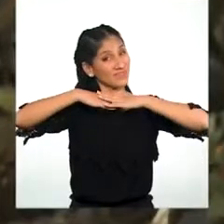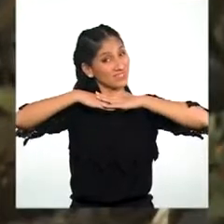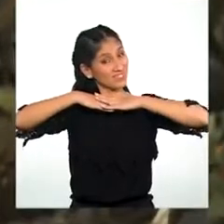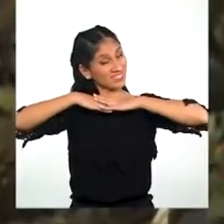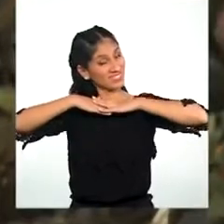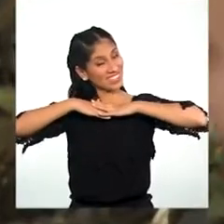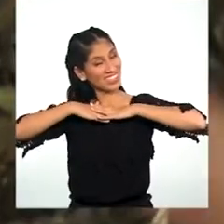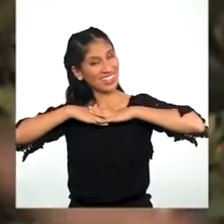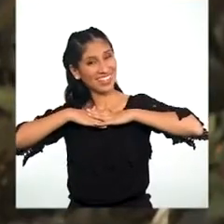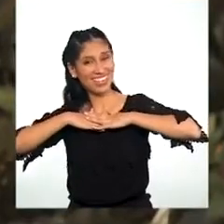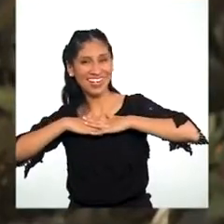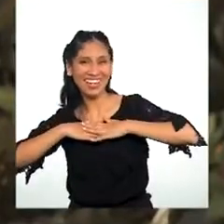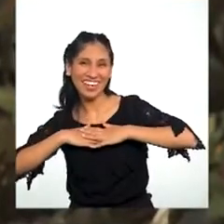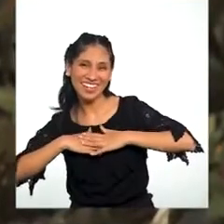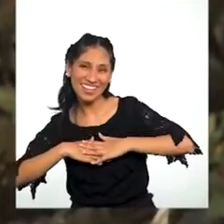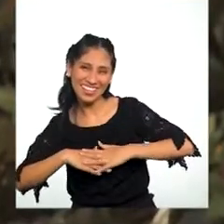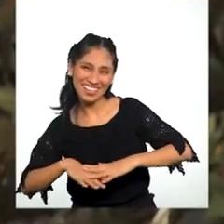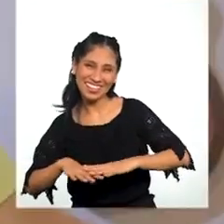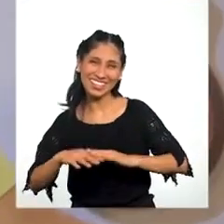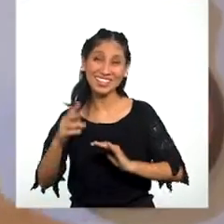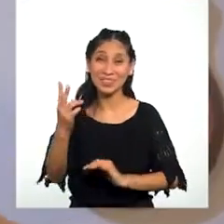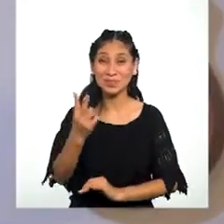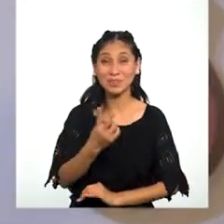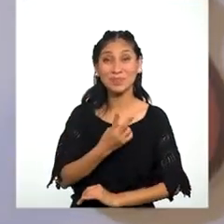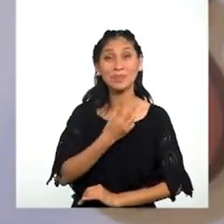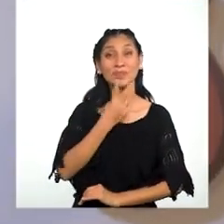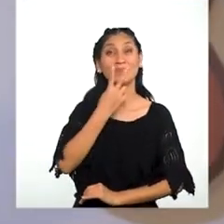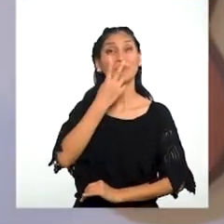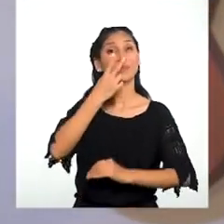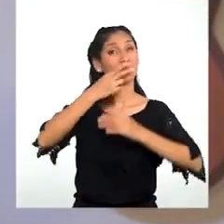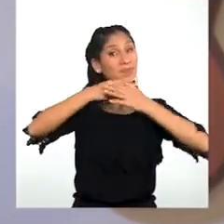regresar a la calma Inspiramos